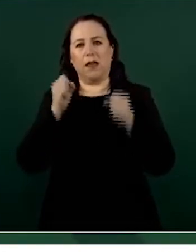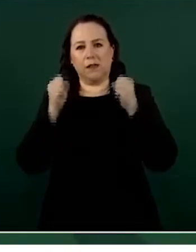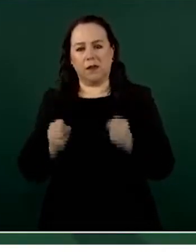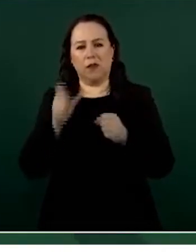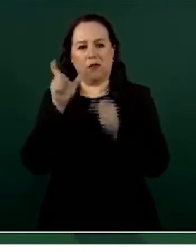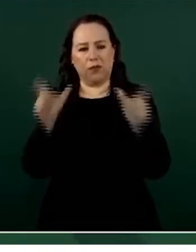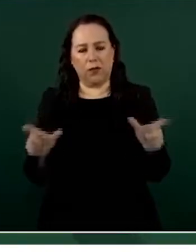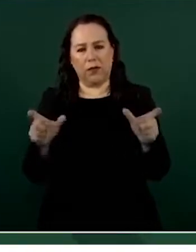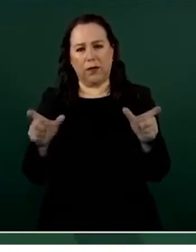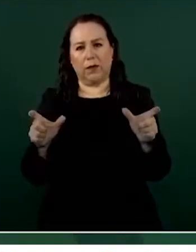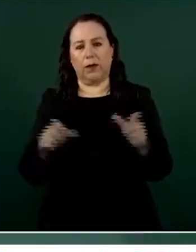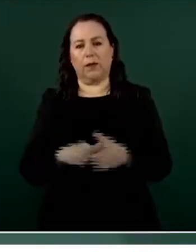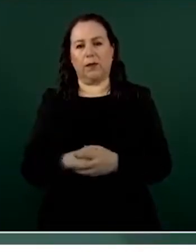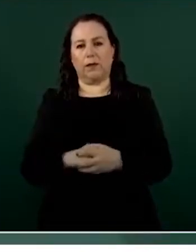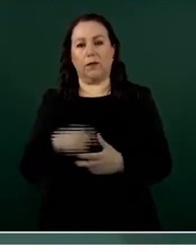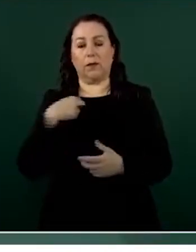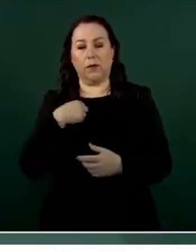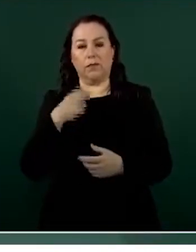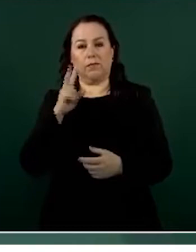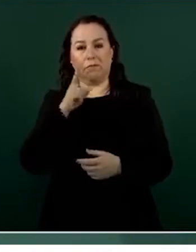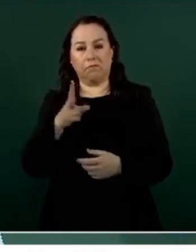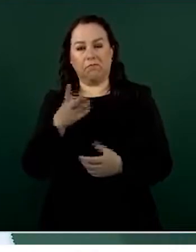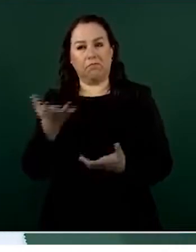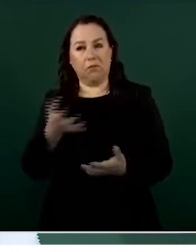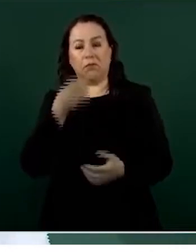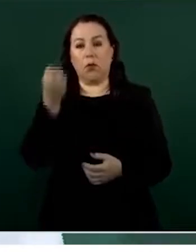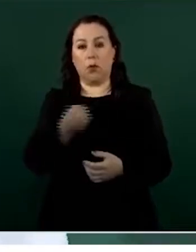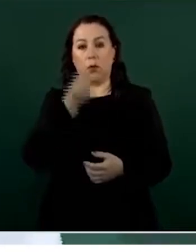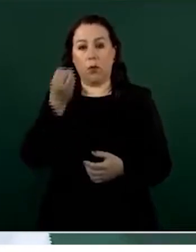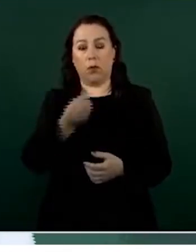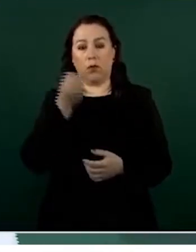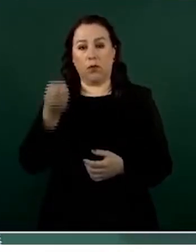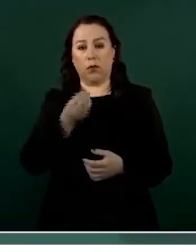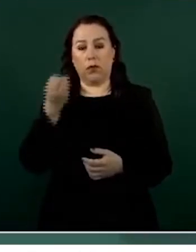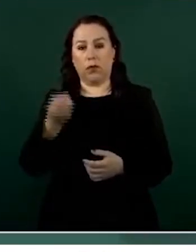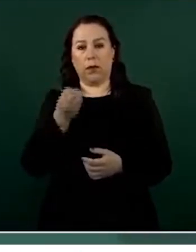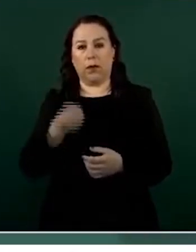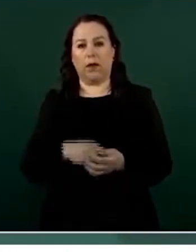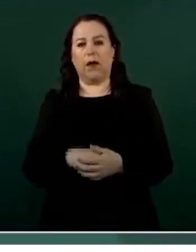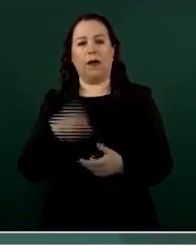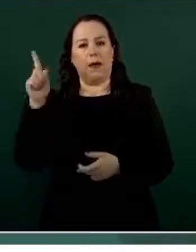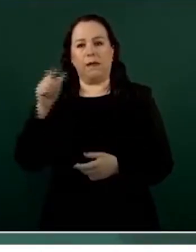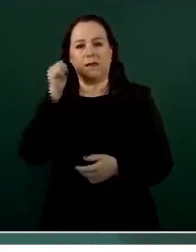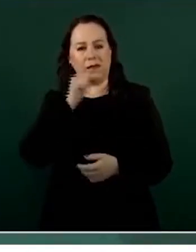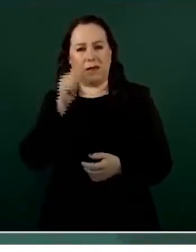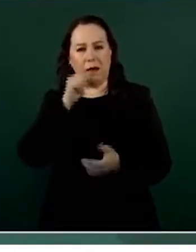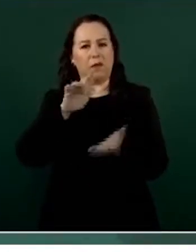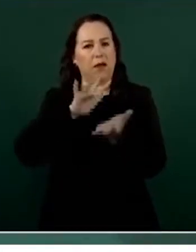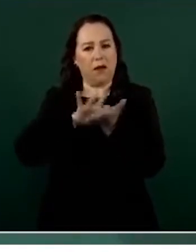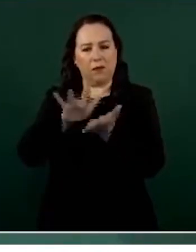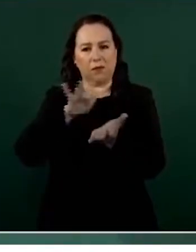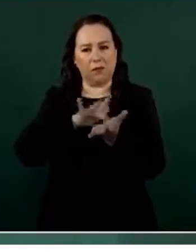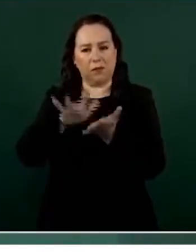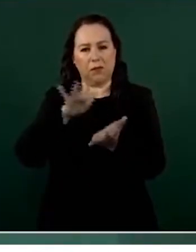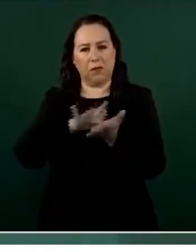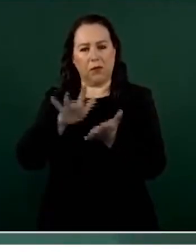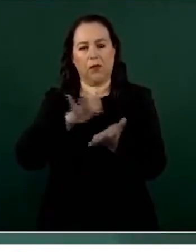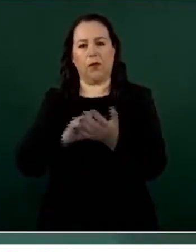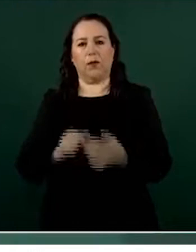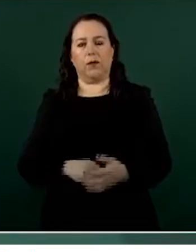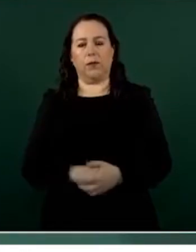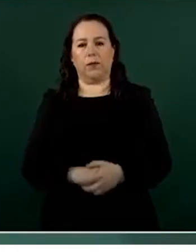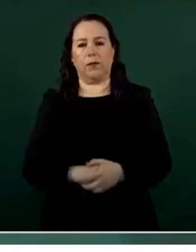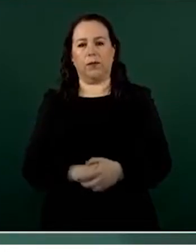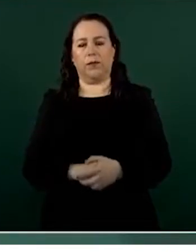Oportunidad que me parece propicia para reiterar la voluntad que ha existido siempre y en todo momento por parte de nuestra